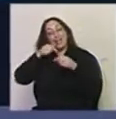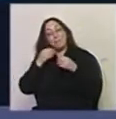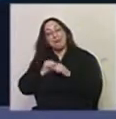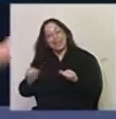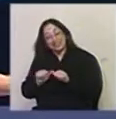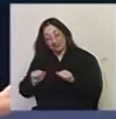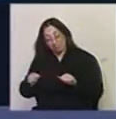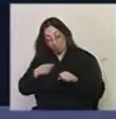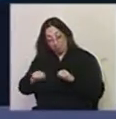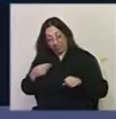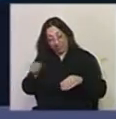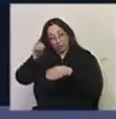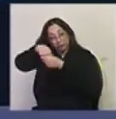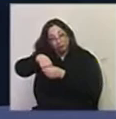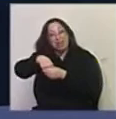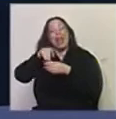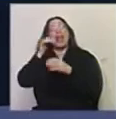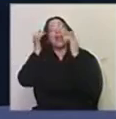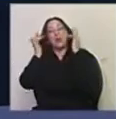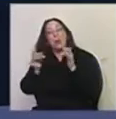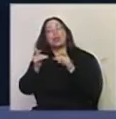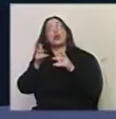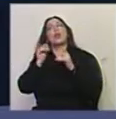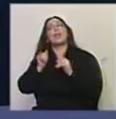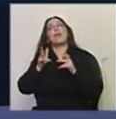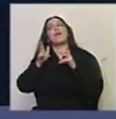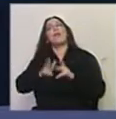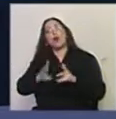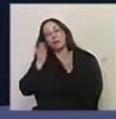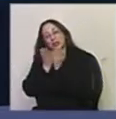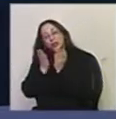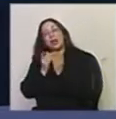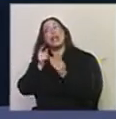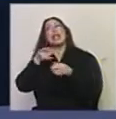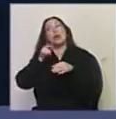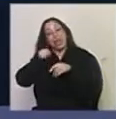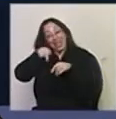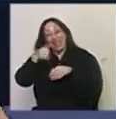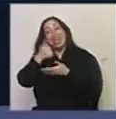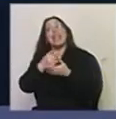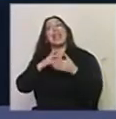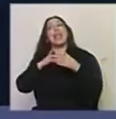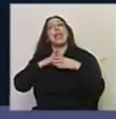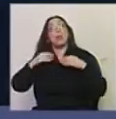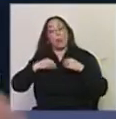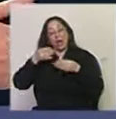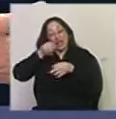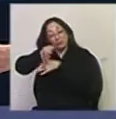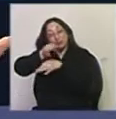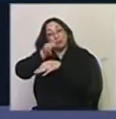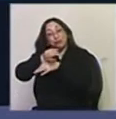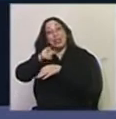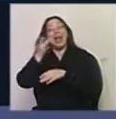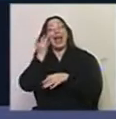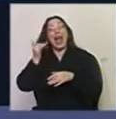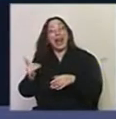parte tengo que tener acceso a la educación y a la formación. Y ahí aparecen las escuelas de formación artística que originalmente, vos bien lo